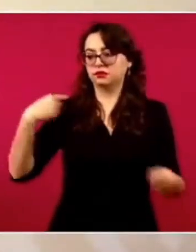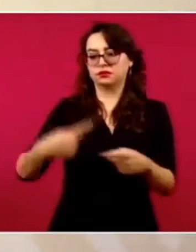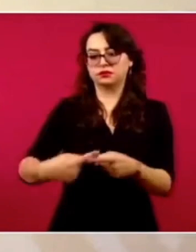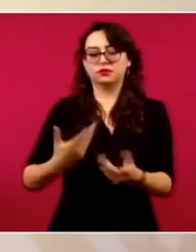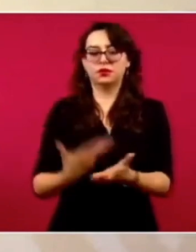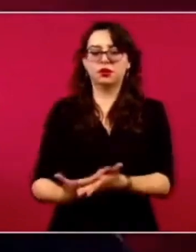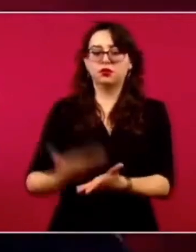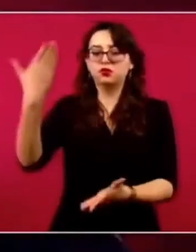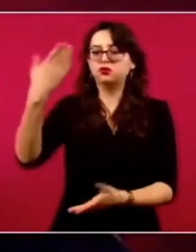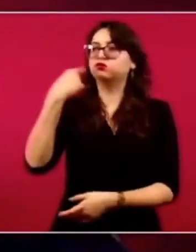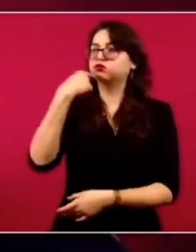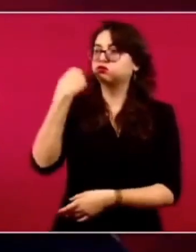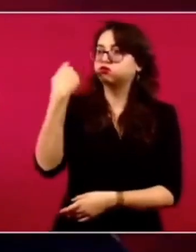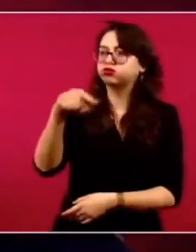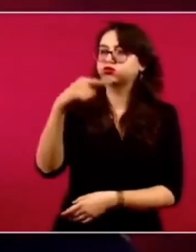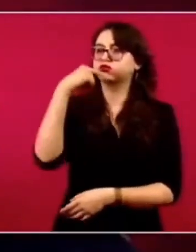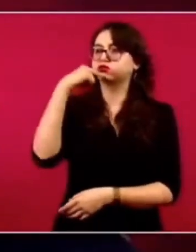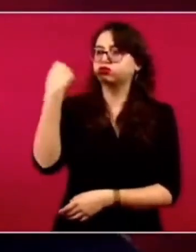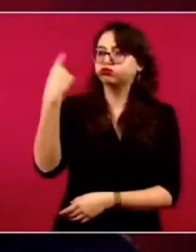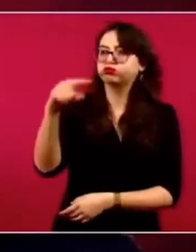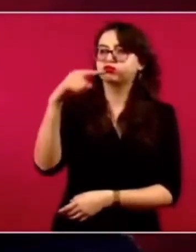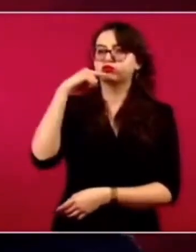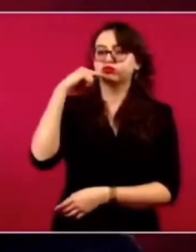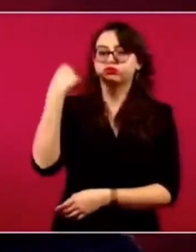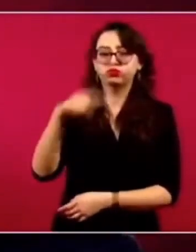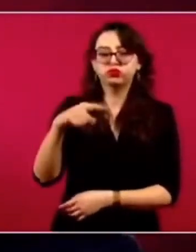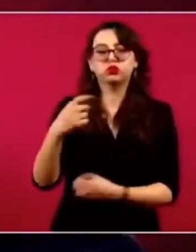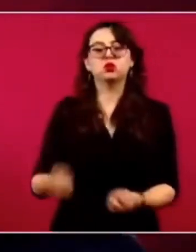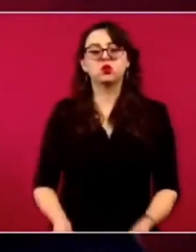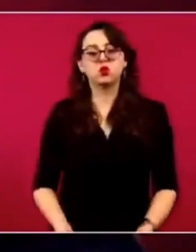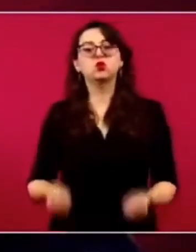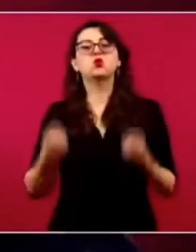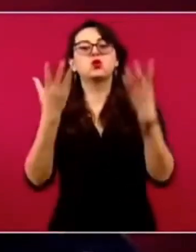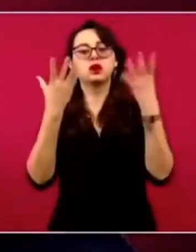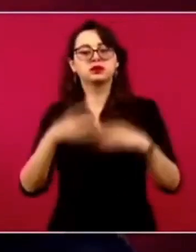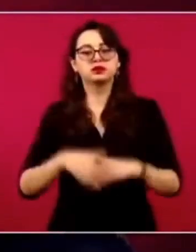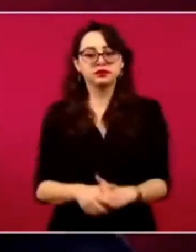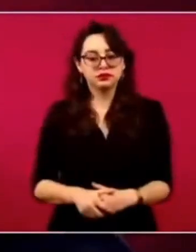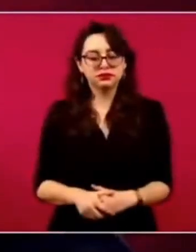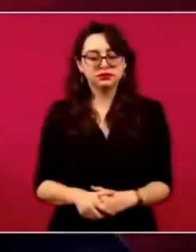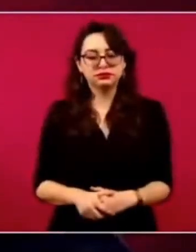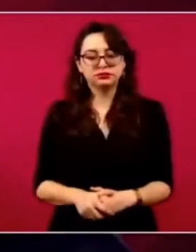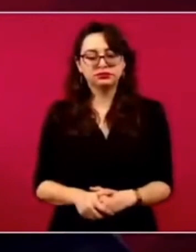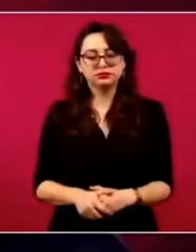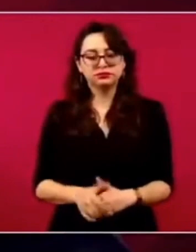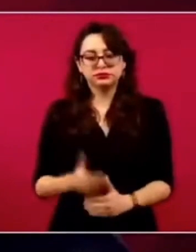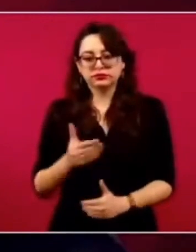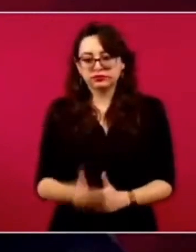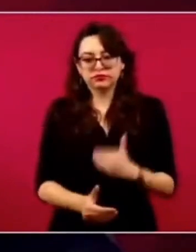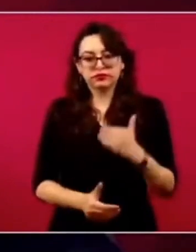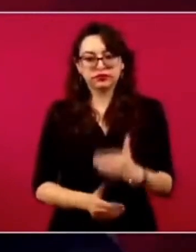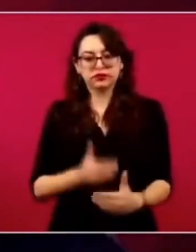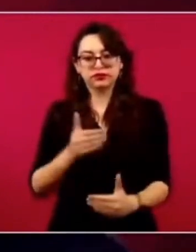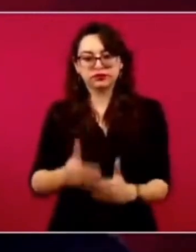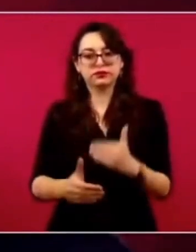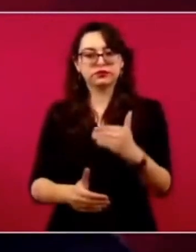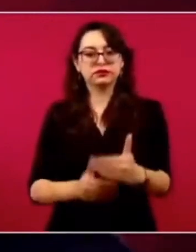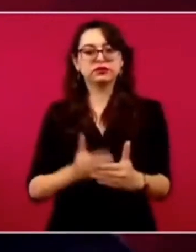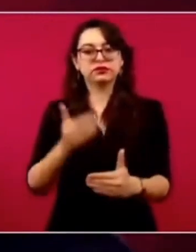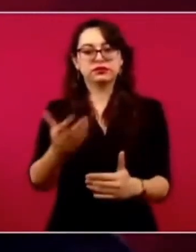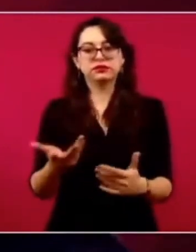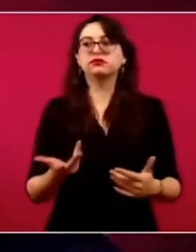la fiscalía? ¿Y cómo han ido